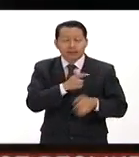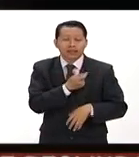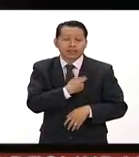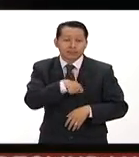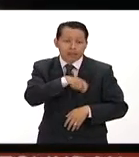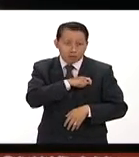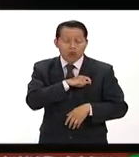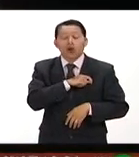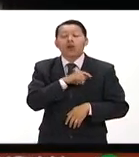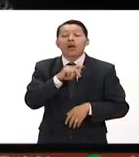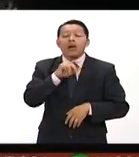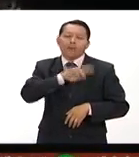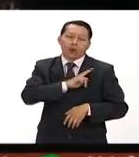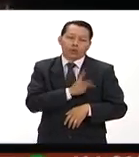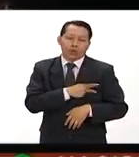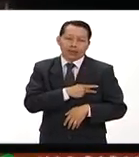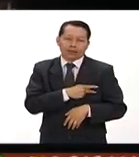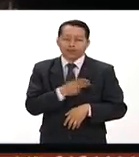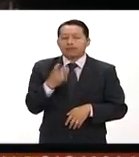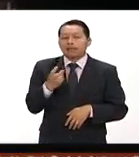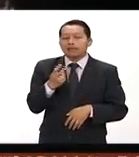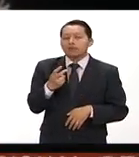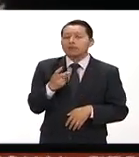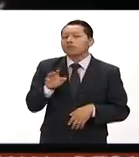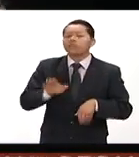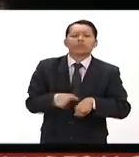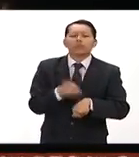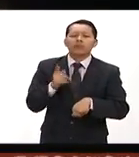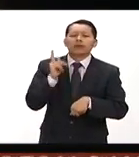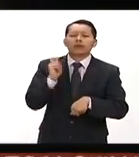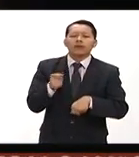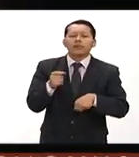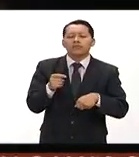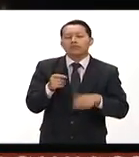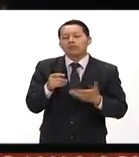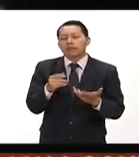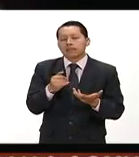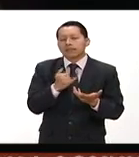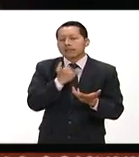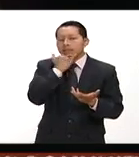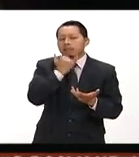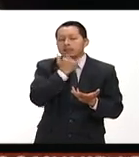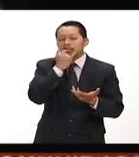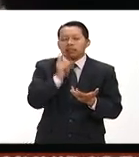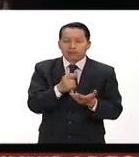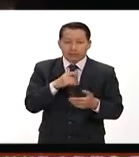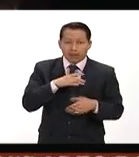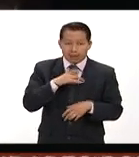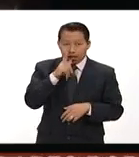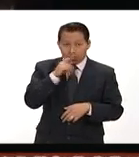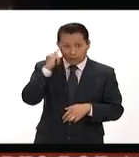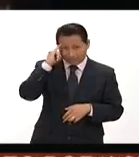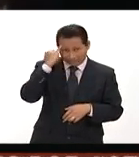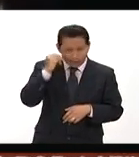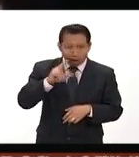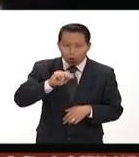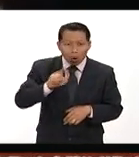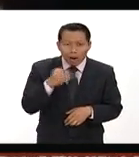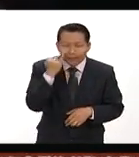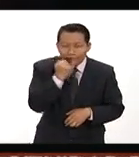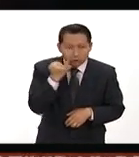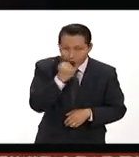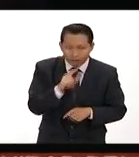esta mezcla es así porque ante el falaz argumento de que las lenguas indígenas no son idiomas sino son